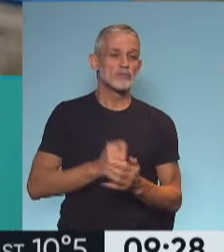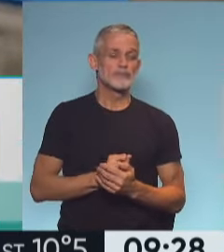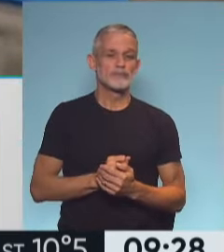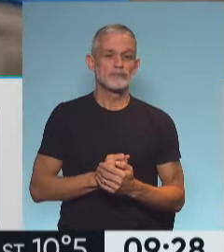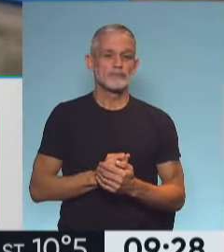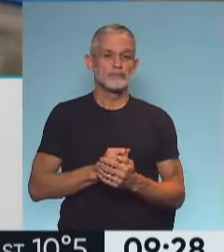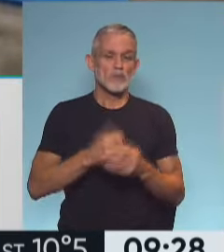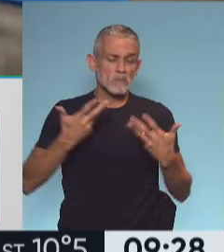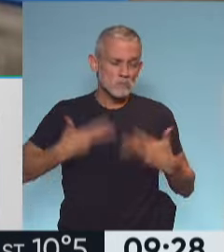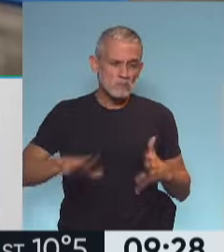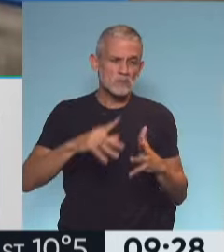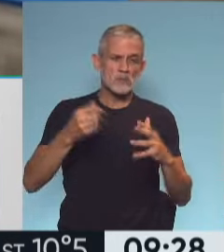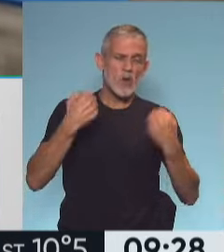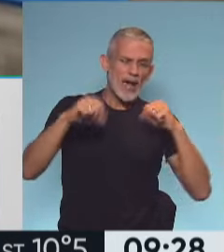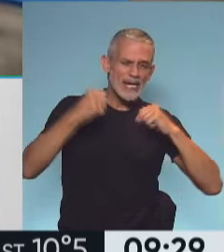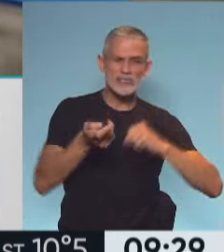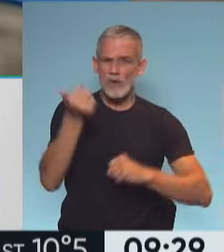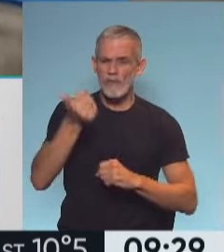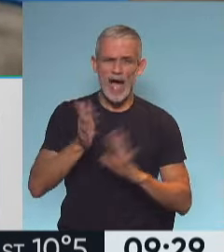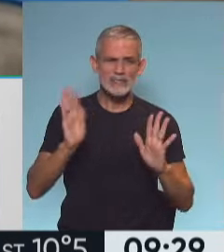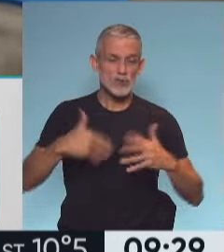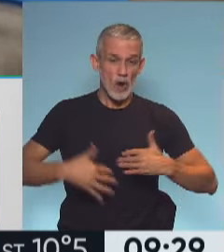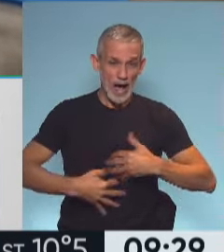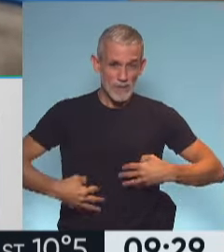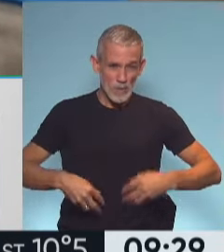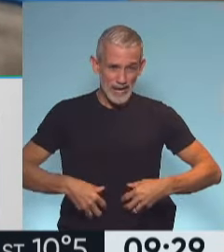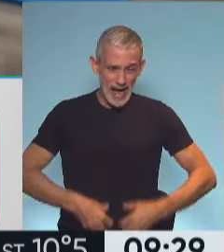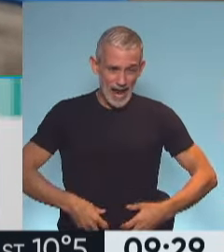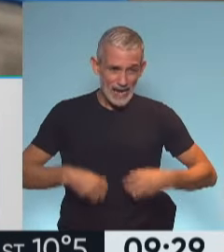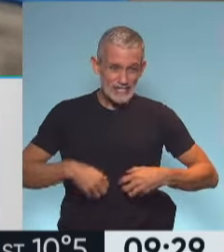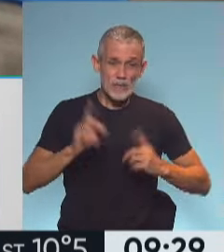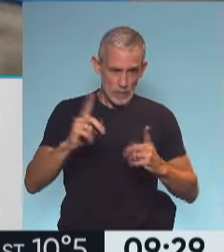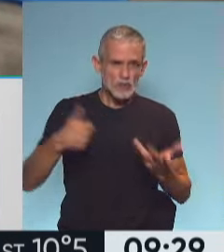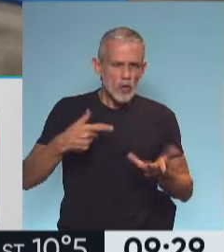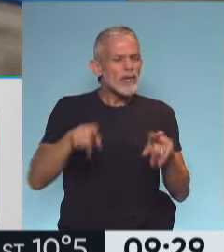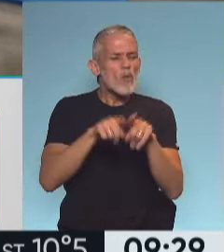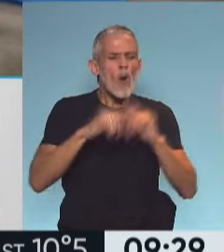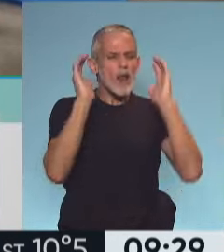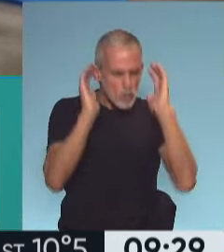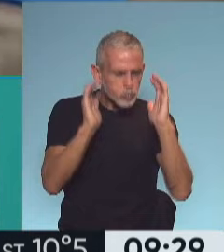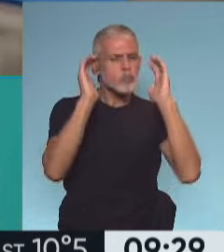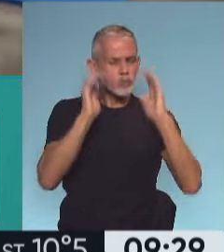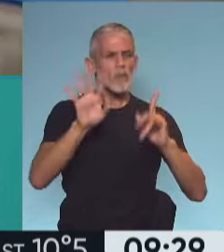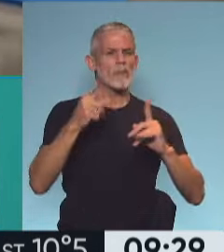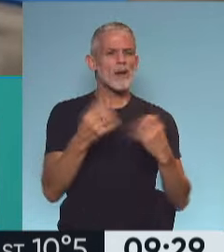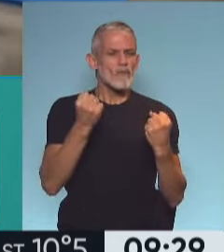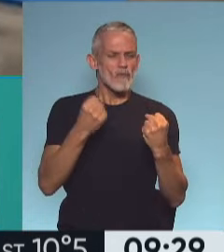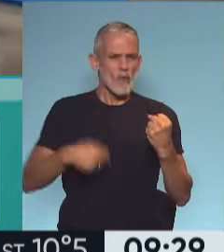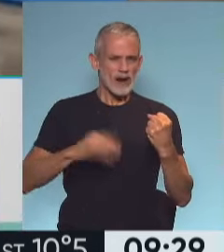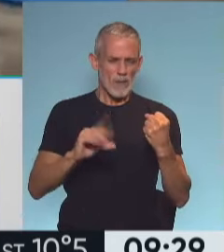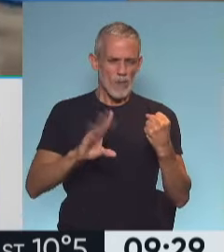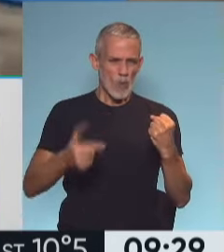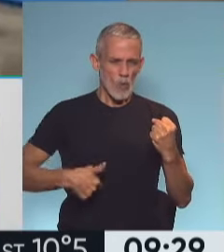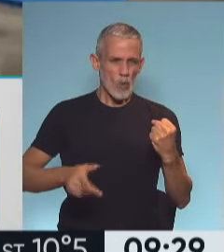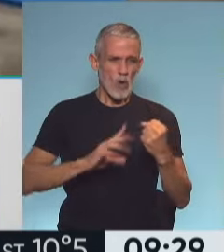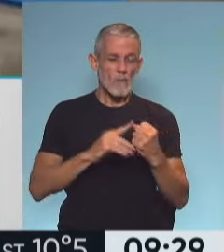son simples son ejercicios fáciles yo los abdominales como te decía recién los hago igual para fortalecer el músculo pero